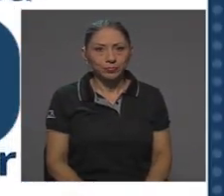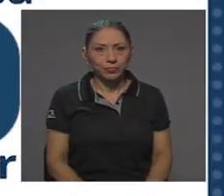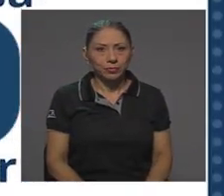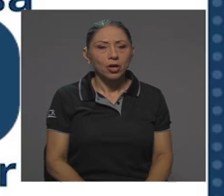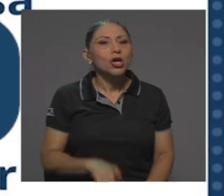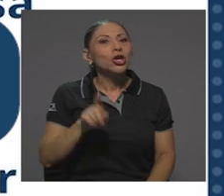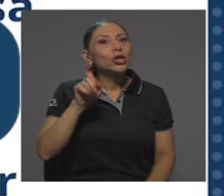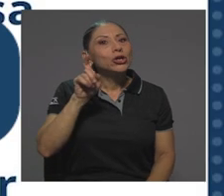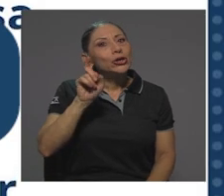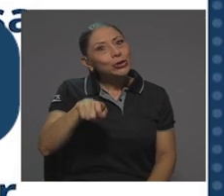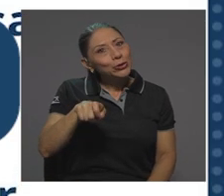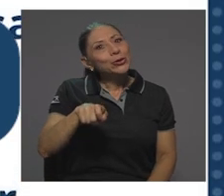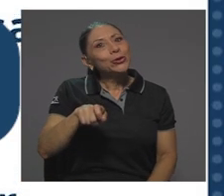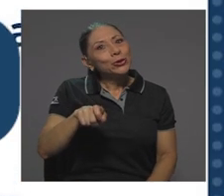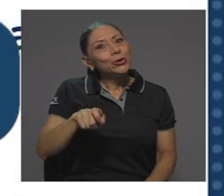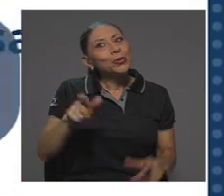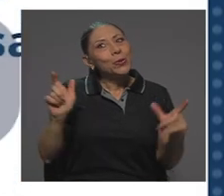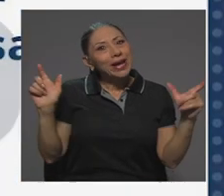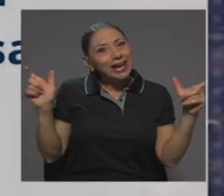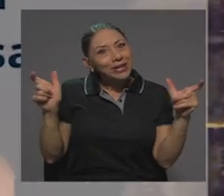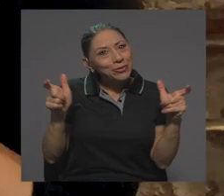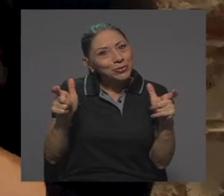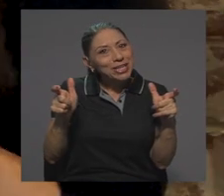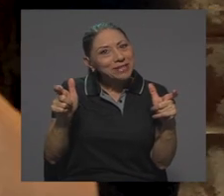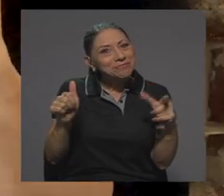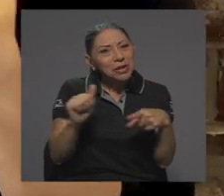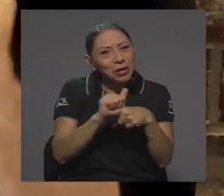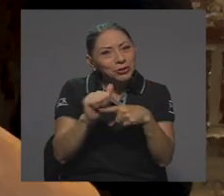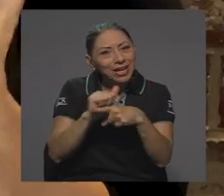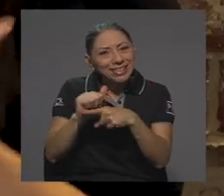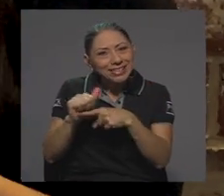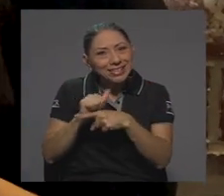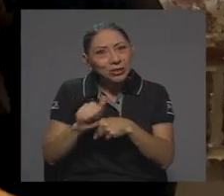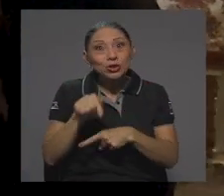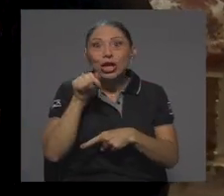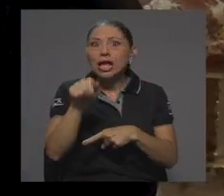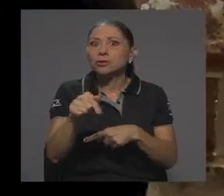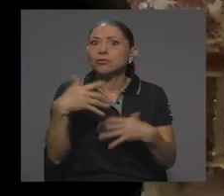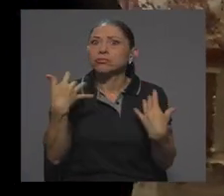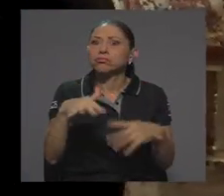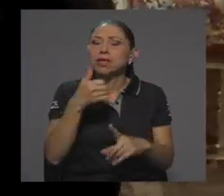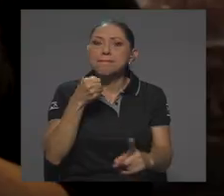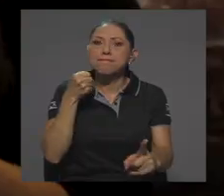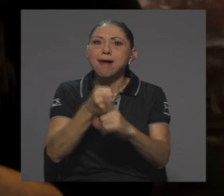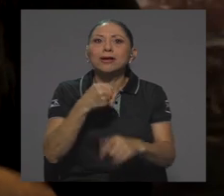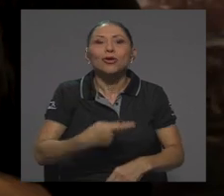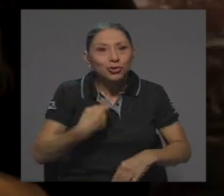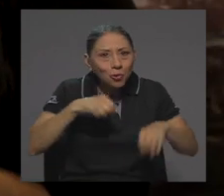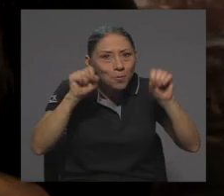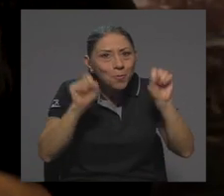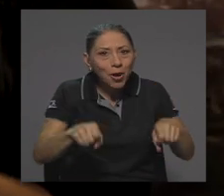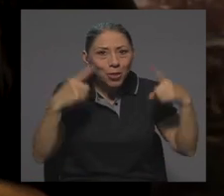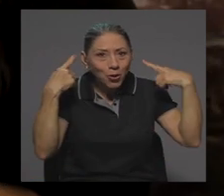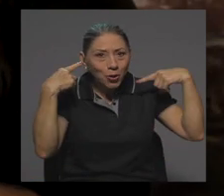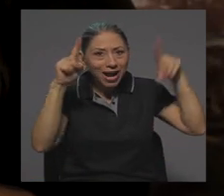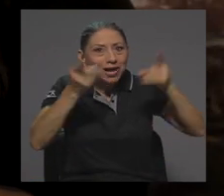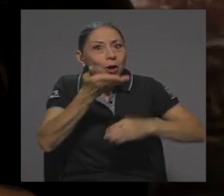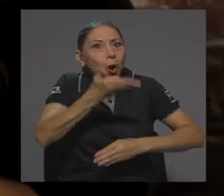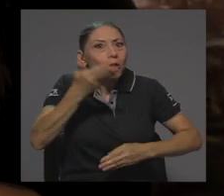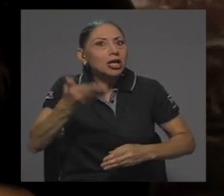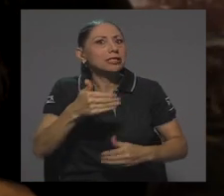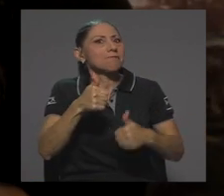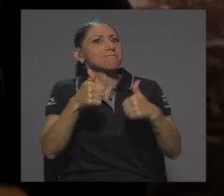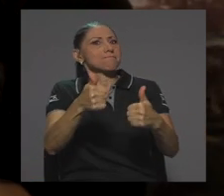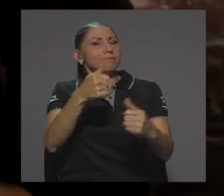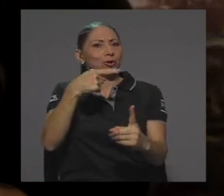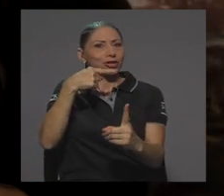Tuve que reducir la cantidad de ejercicios y por lo tanto ese ha sido mi mayor impacto, que puedo lograr cosas positivas,